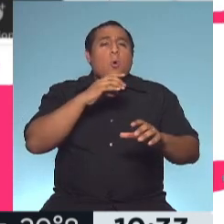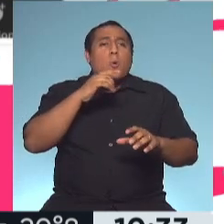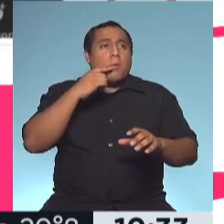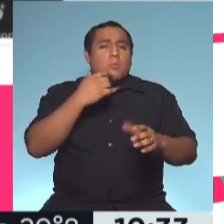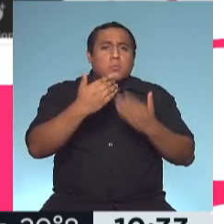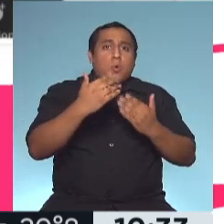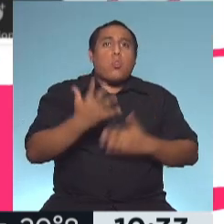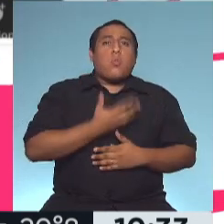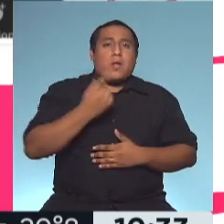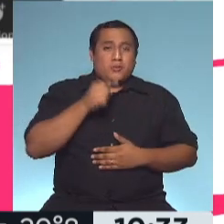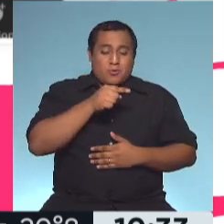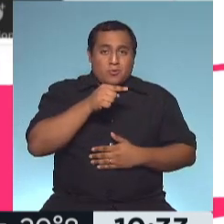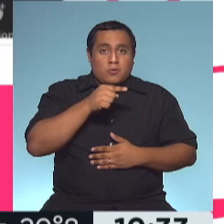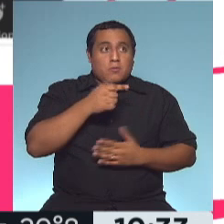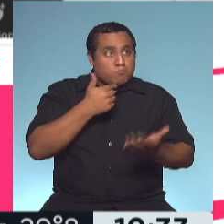con el dueño del laboratorio?